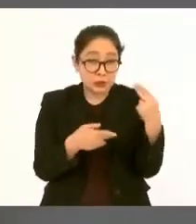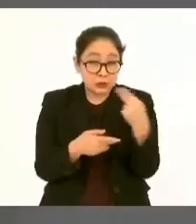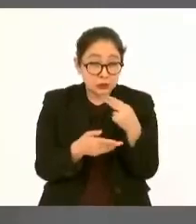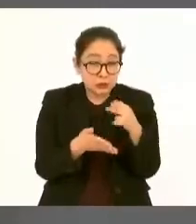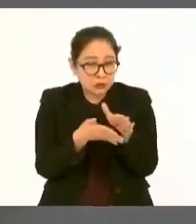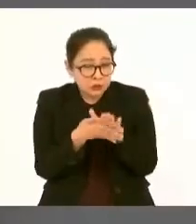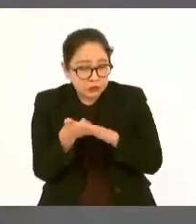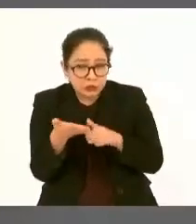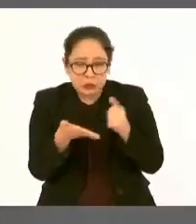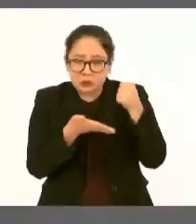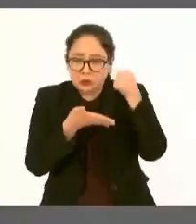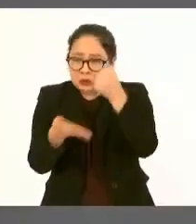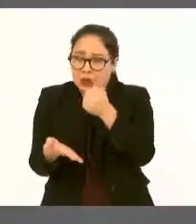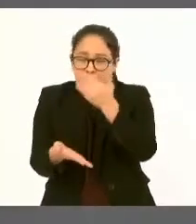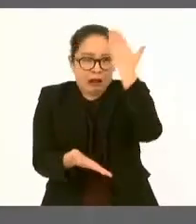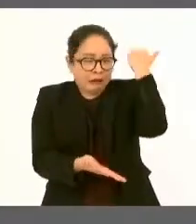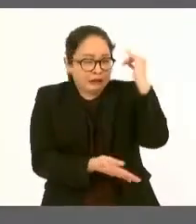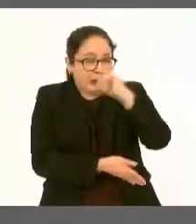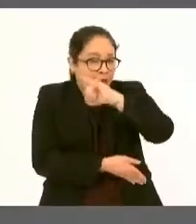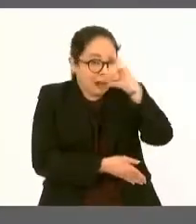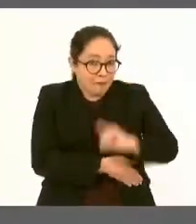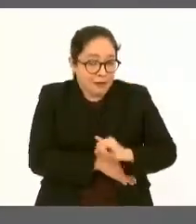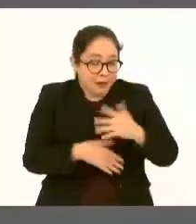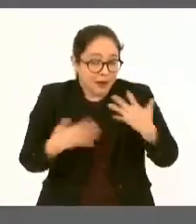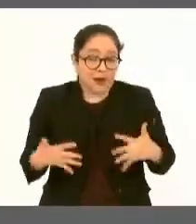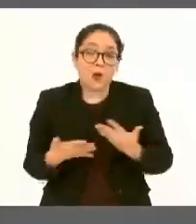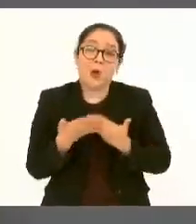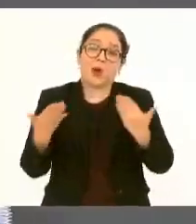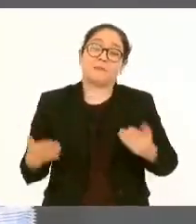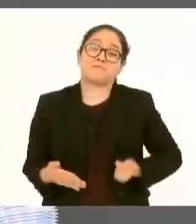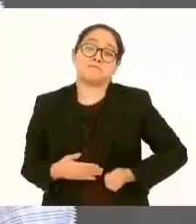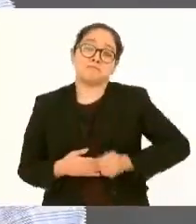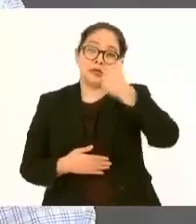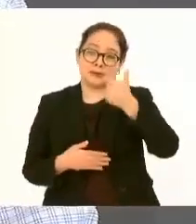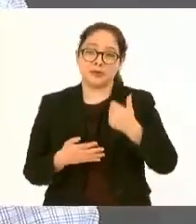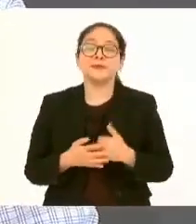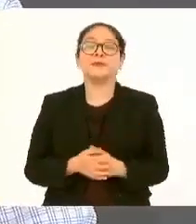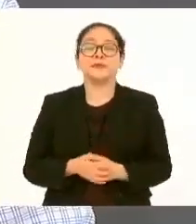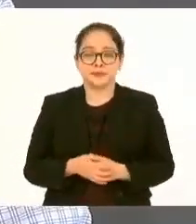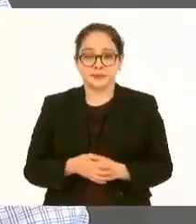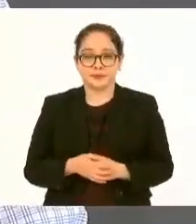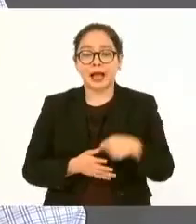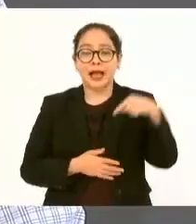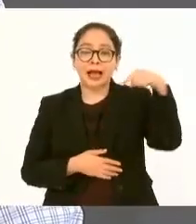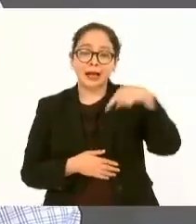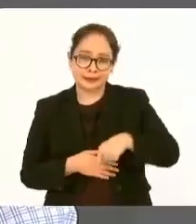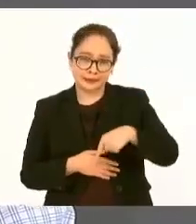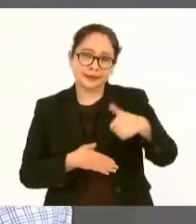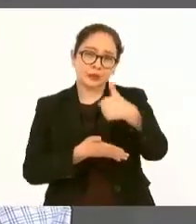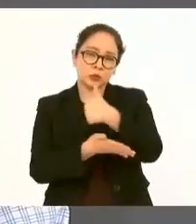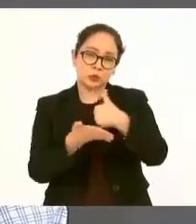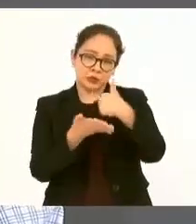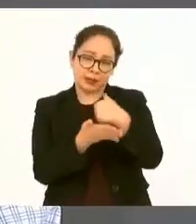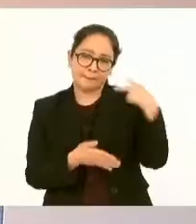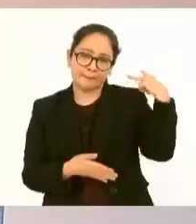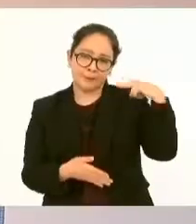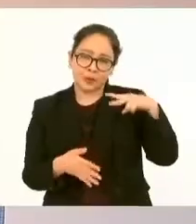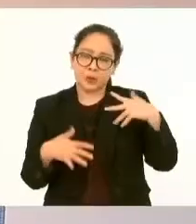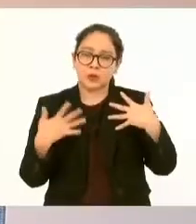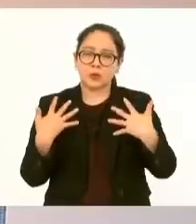Y aquí, en Veracruz, puede